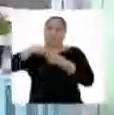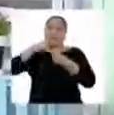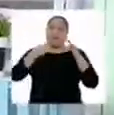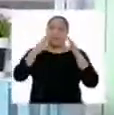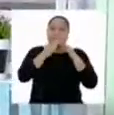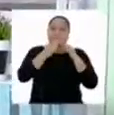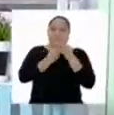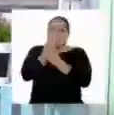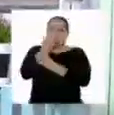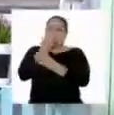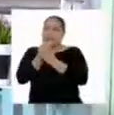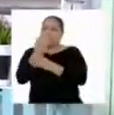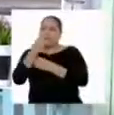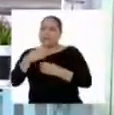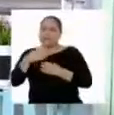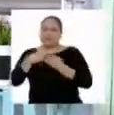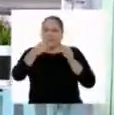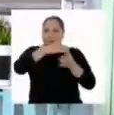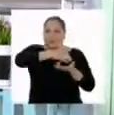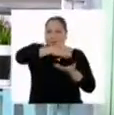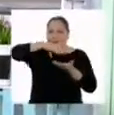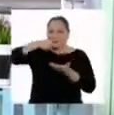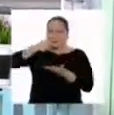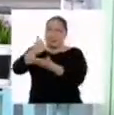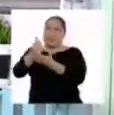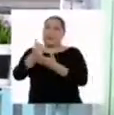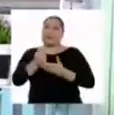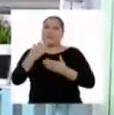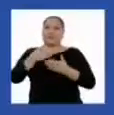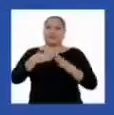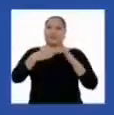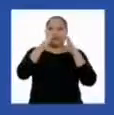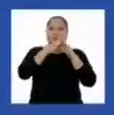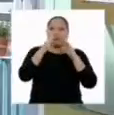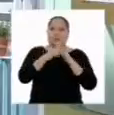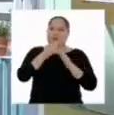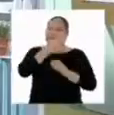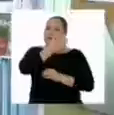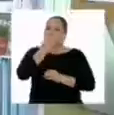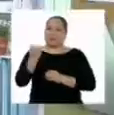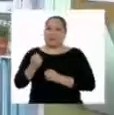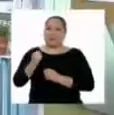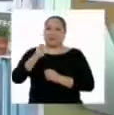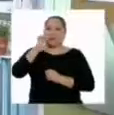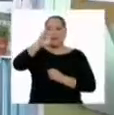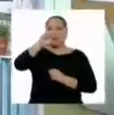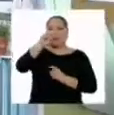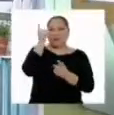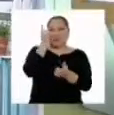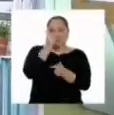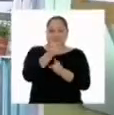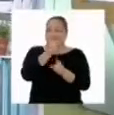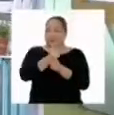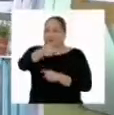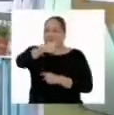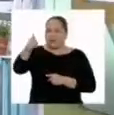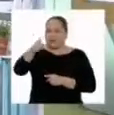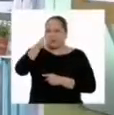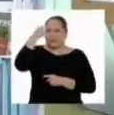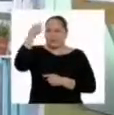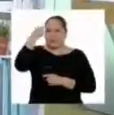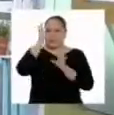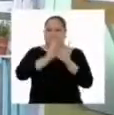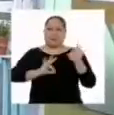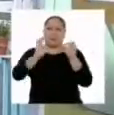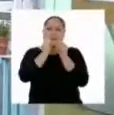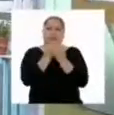las plantitas de mi biohuerto que van a ayudar a que mi casa sea más ecoeficiente. ¿Ustedes han puesto a pensar lo importante que son